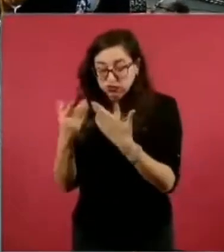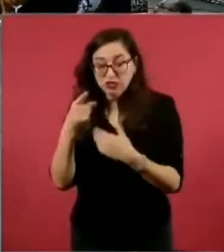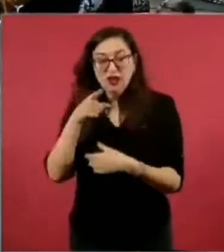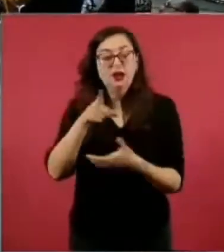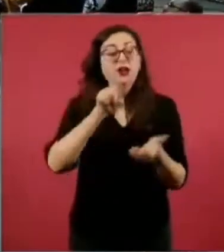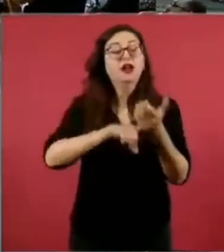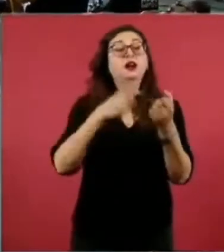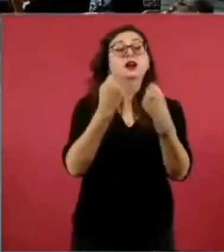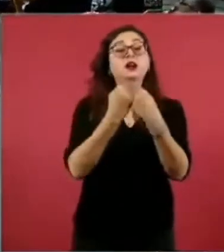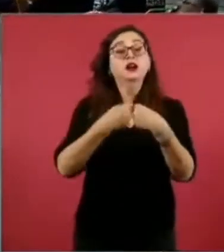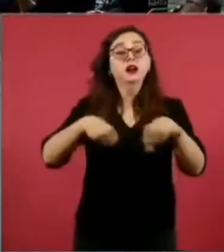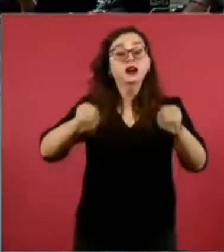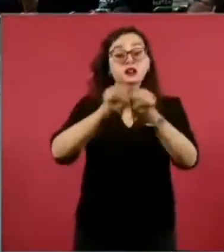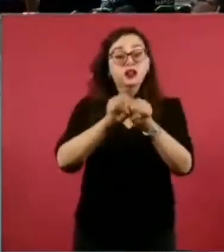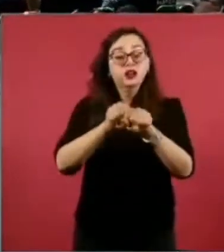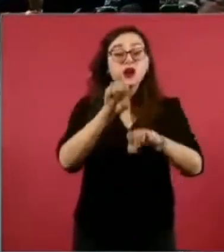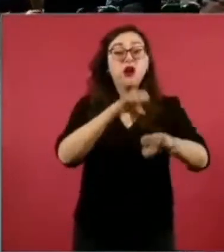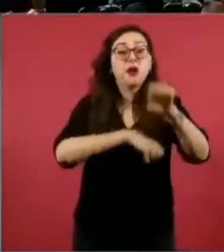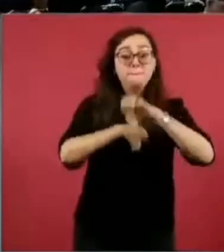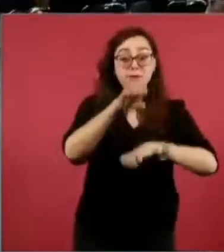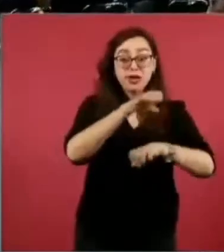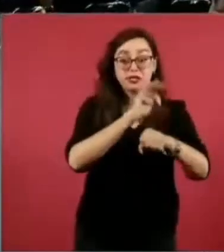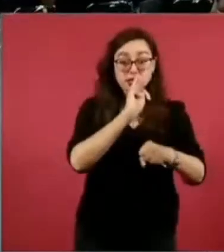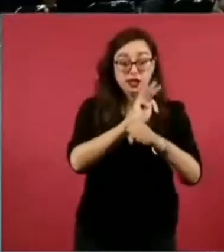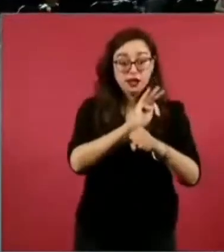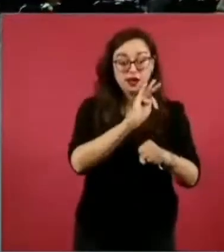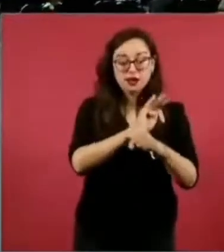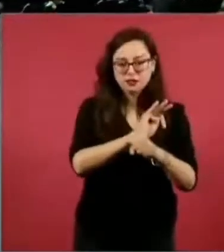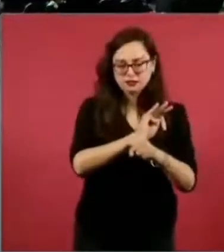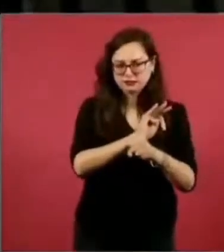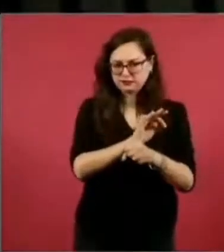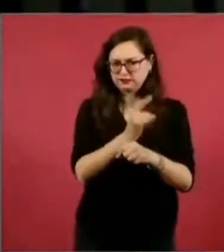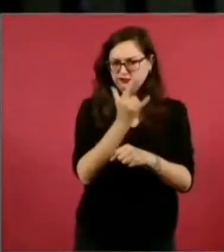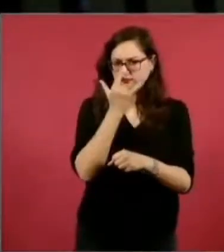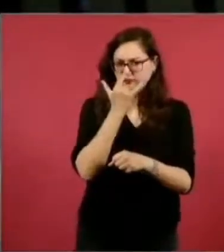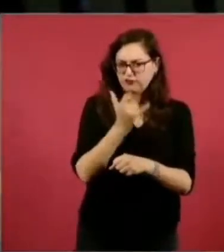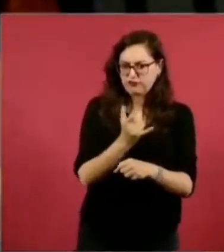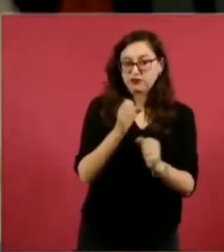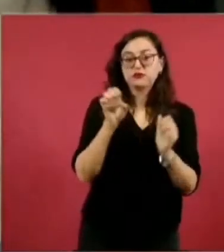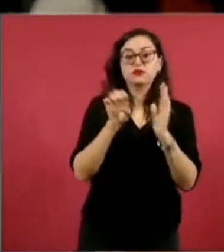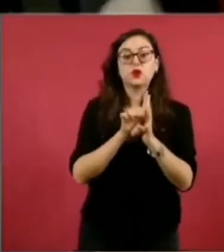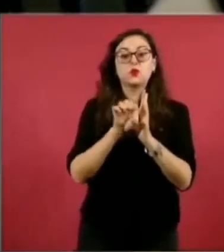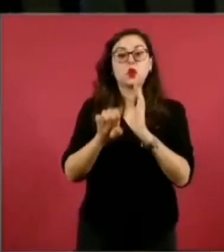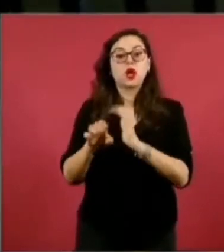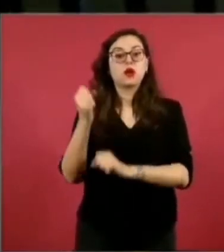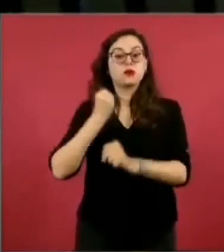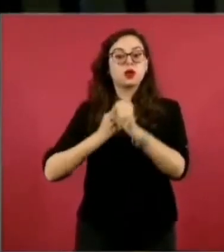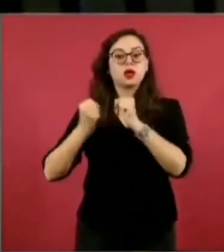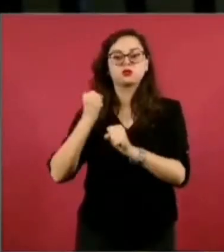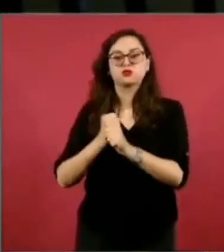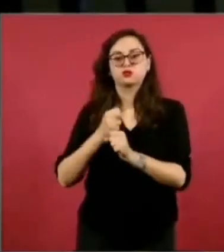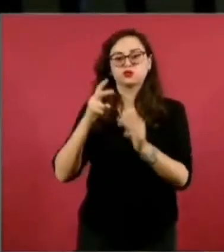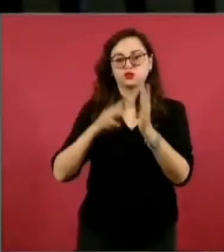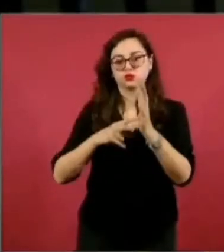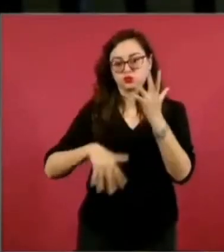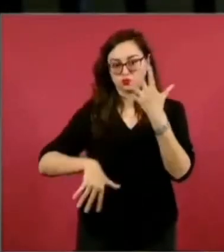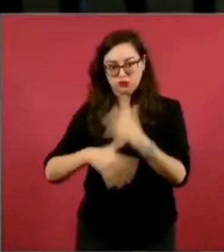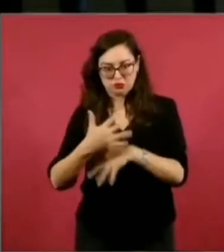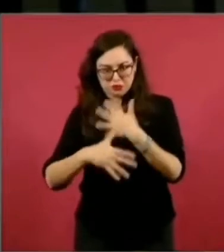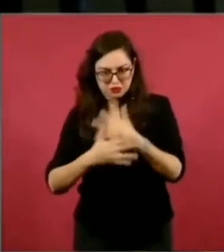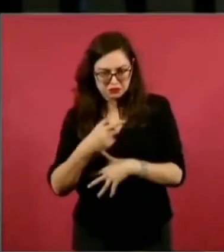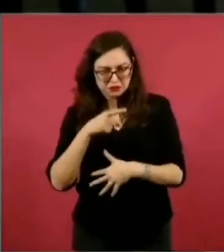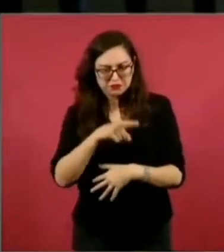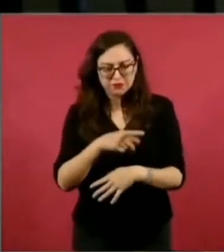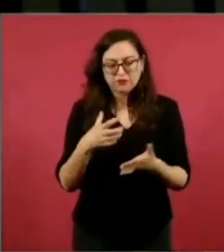y su papá, detectaron algunas cuestiones irregulares. Por ejemplo, en 2015 se detectaban que ganancias que